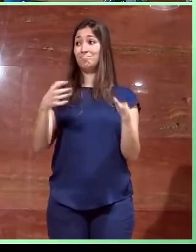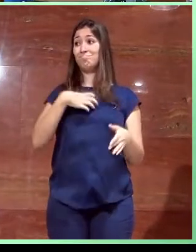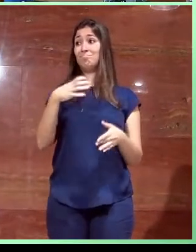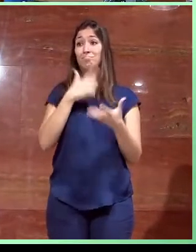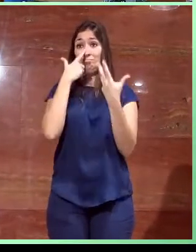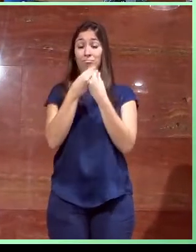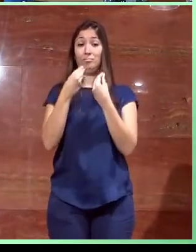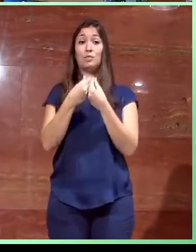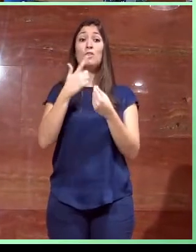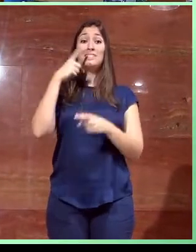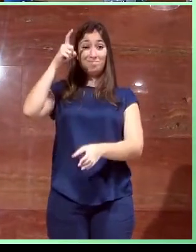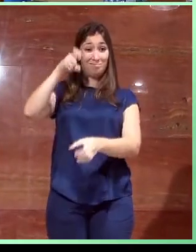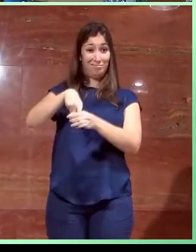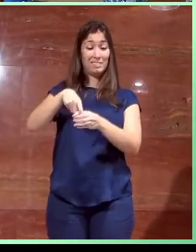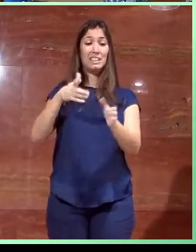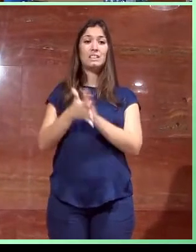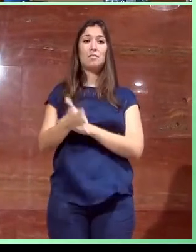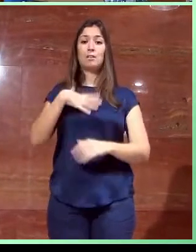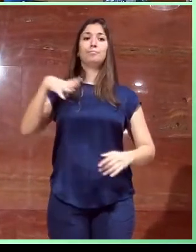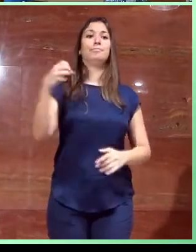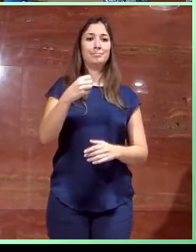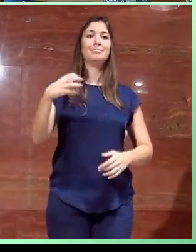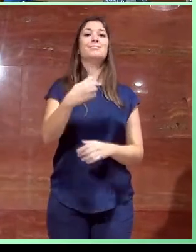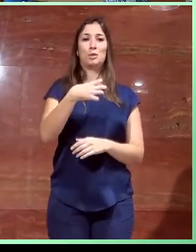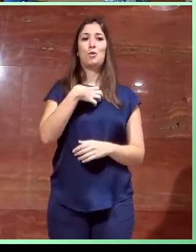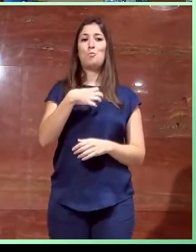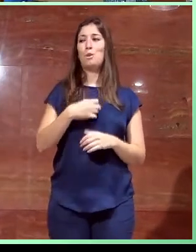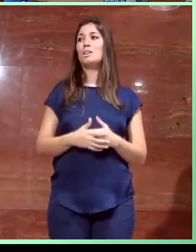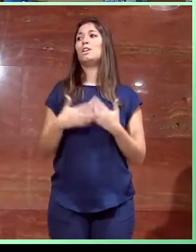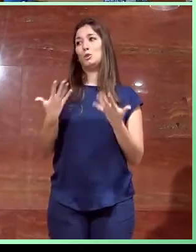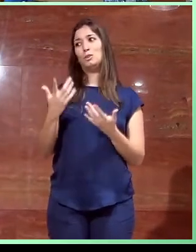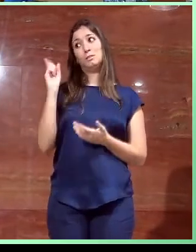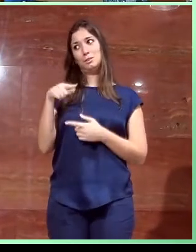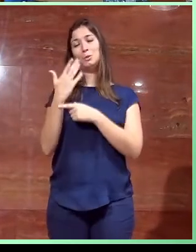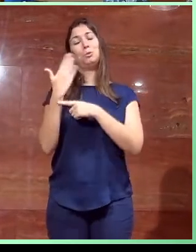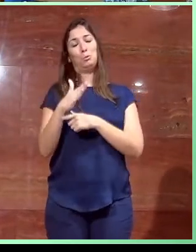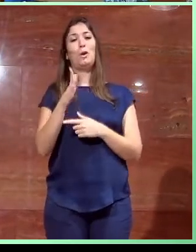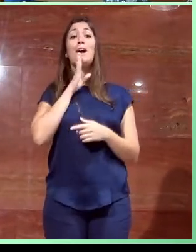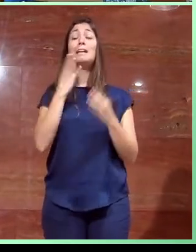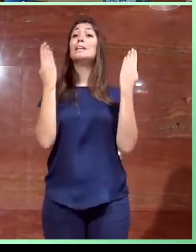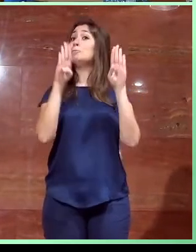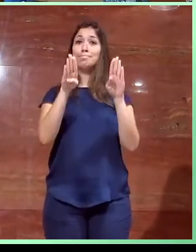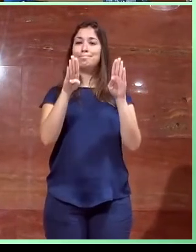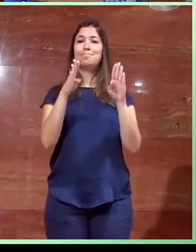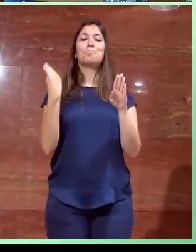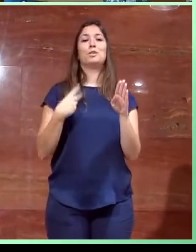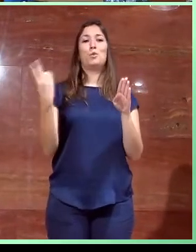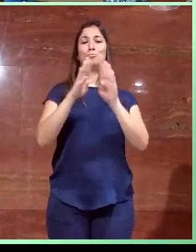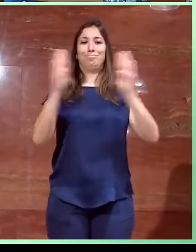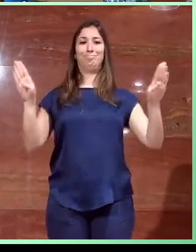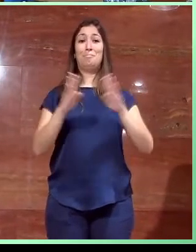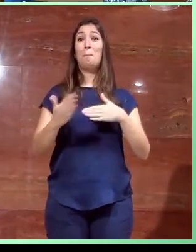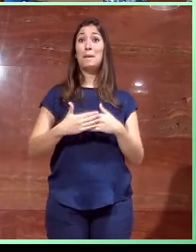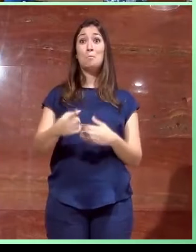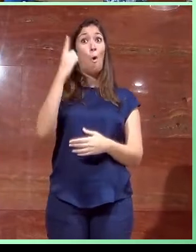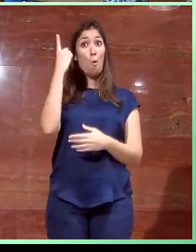los serrajes de apertura solo están fuera de las longitudes de alcance, con lo cual optamos por proponer la sustitución de esas hojas por dos hojas asimétricas, de forma que al menos